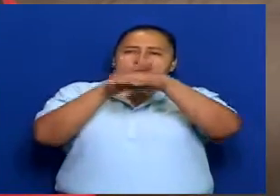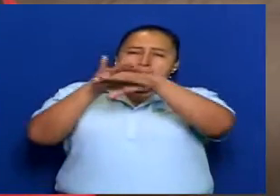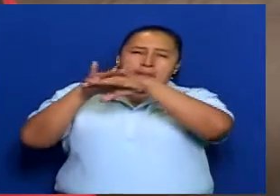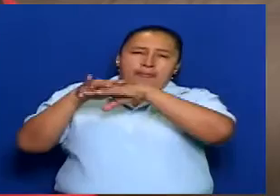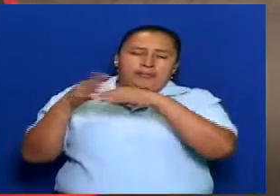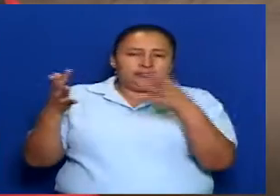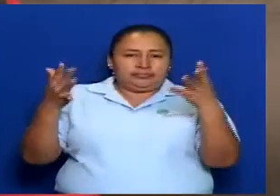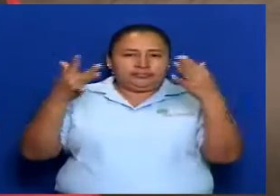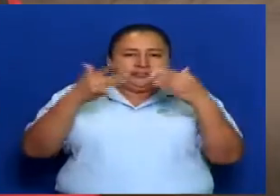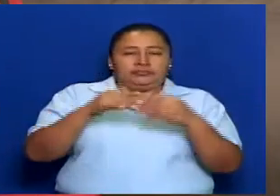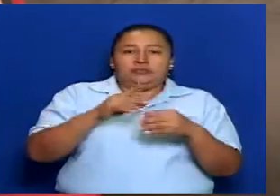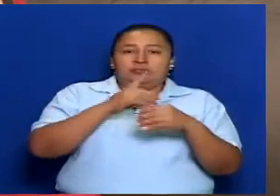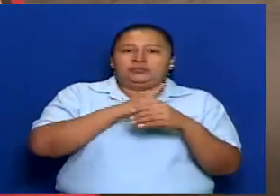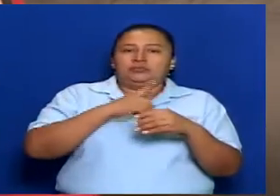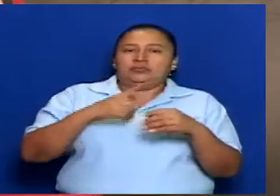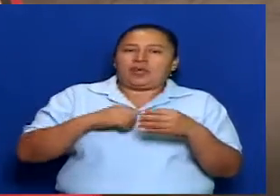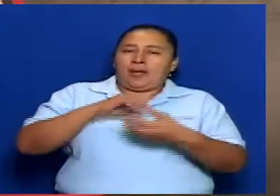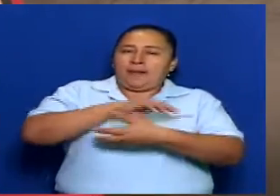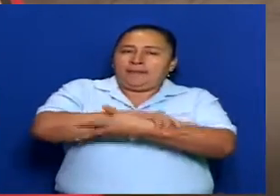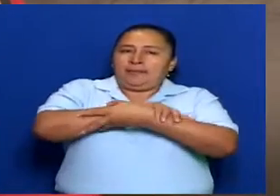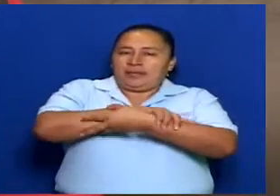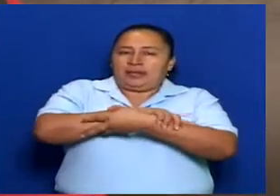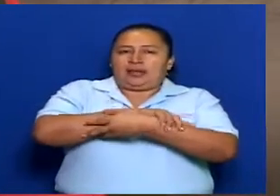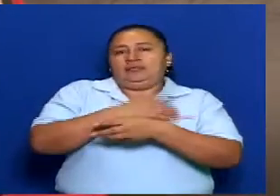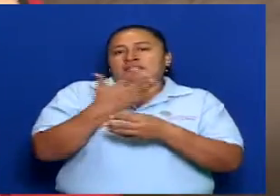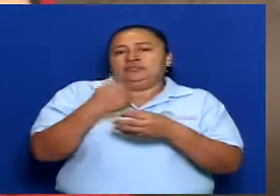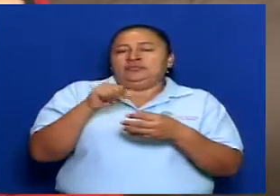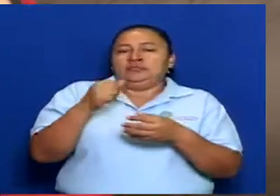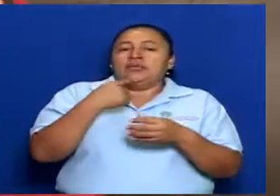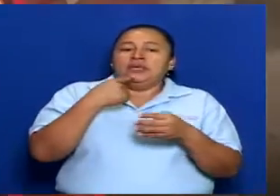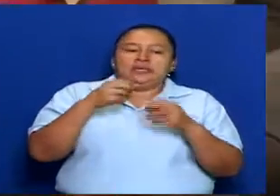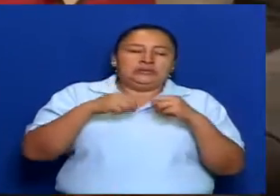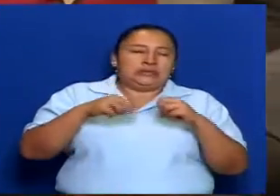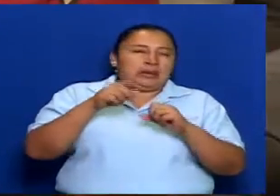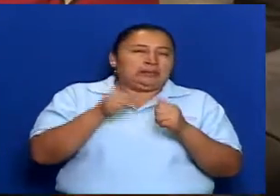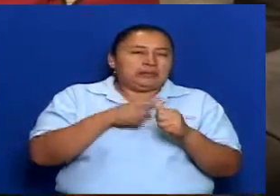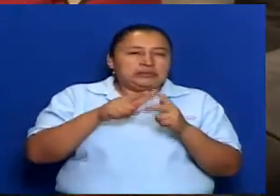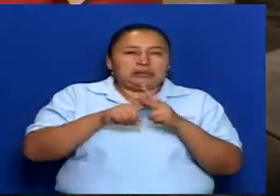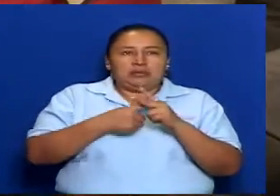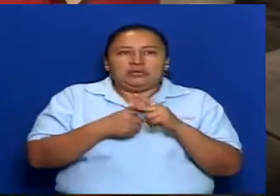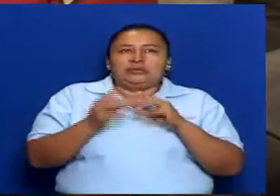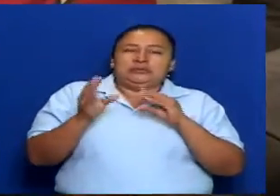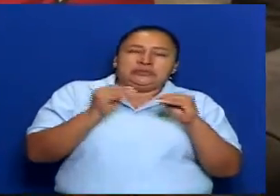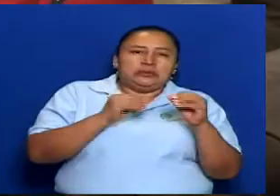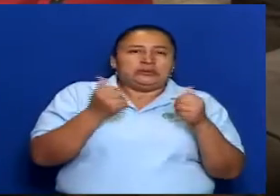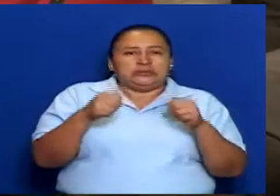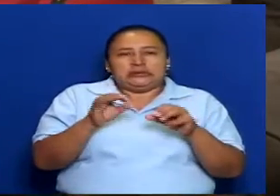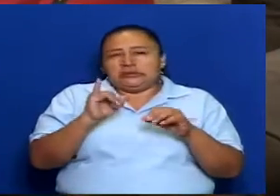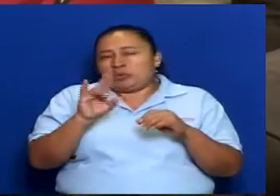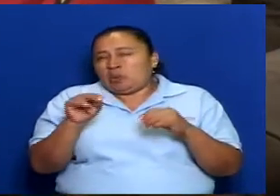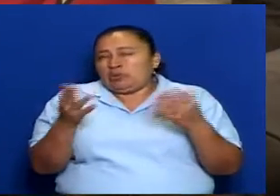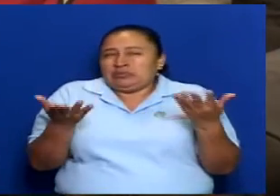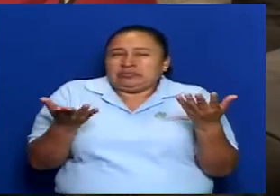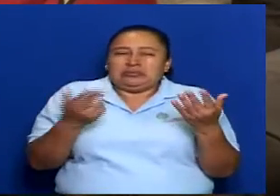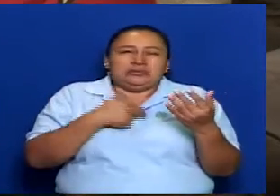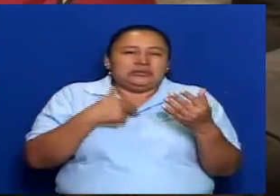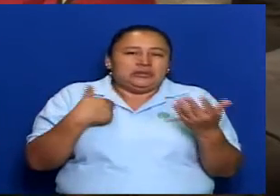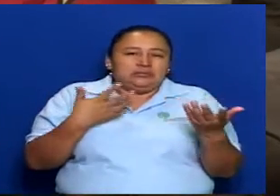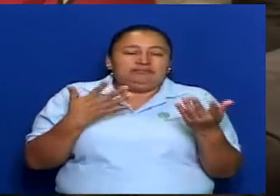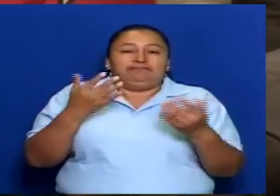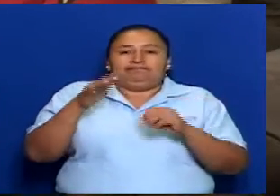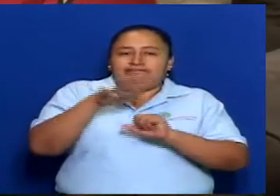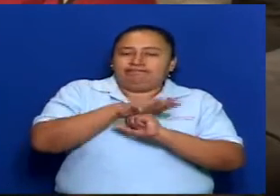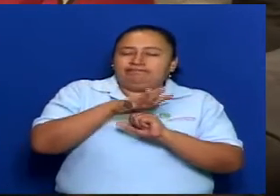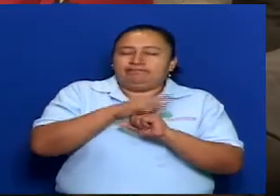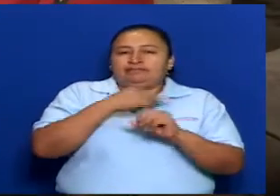amistad. Al principio no fue fácil, en la comisión no discutimos, miramos qué podemos hacer y creamos pues